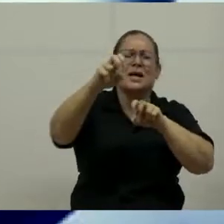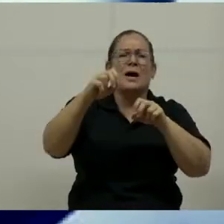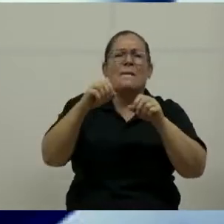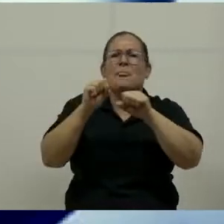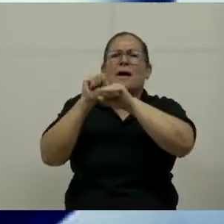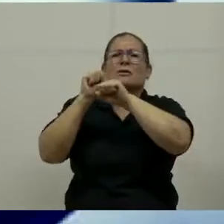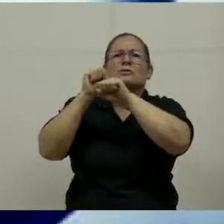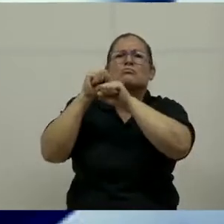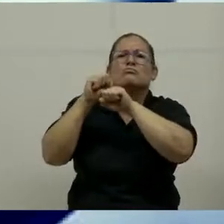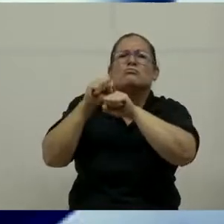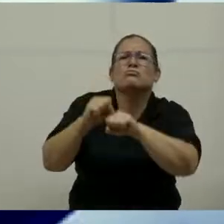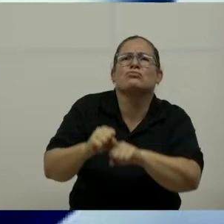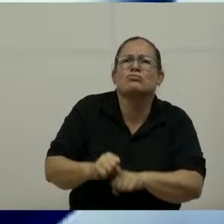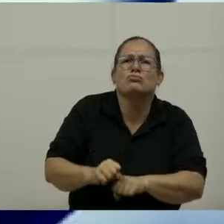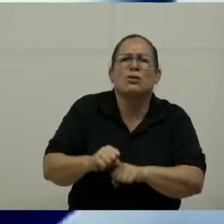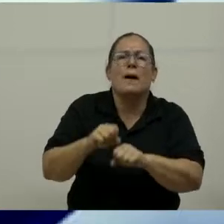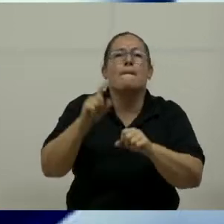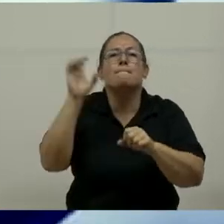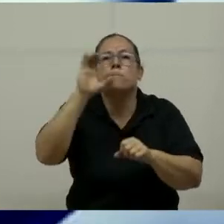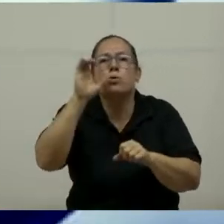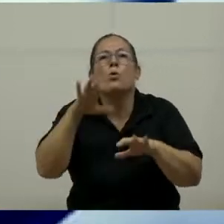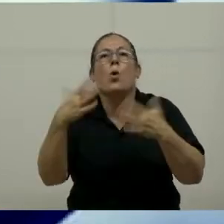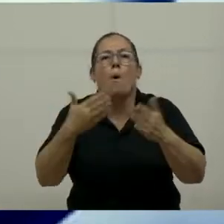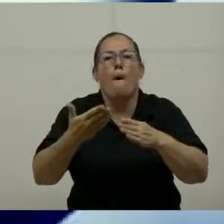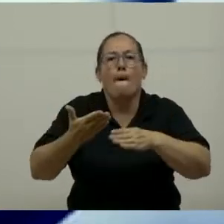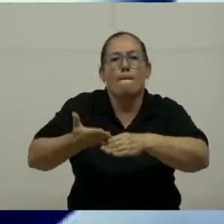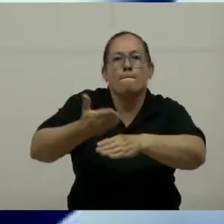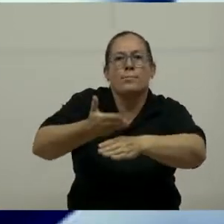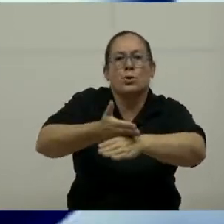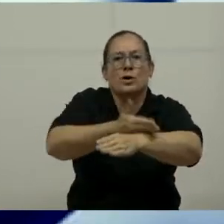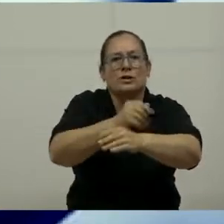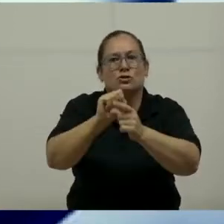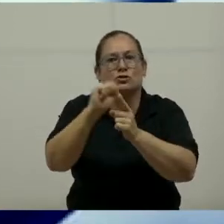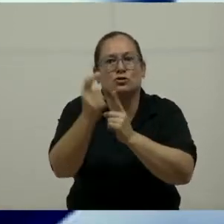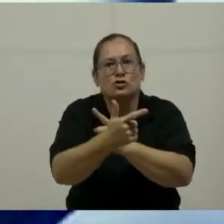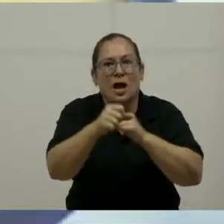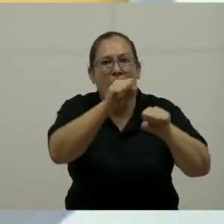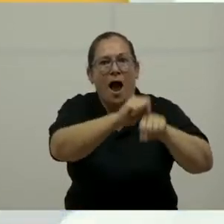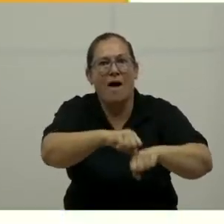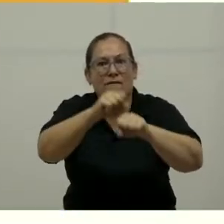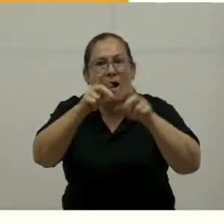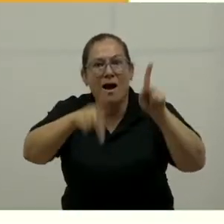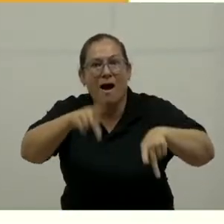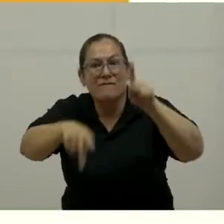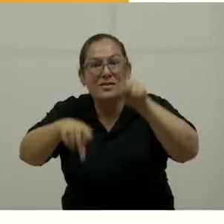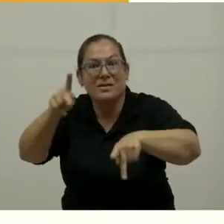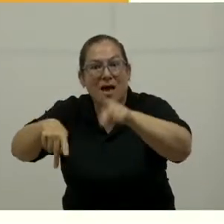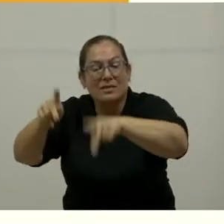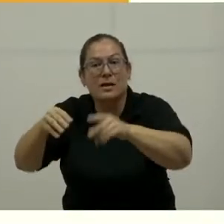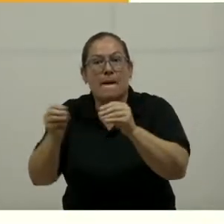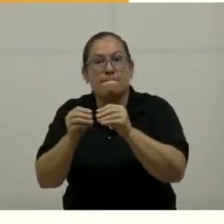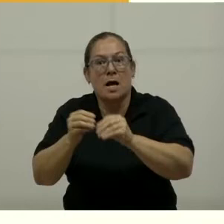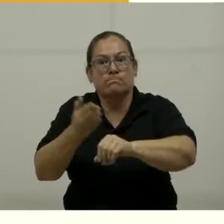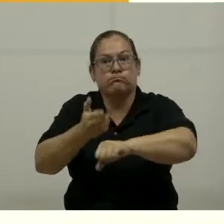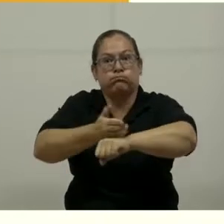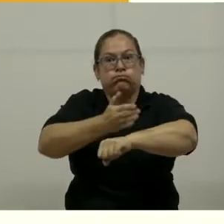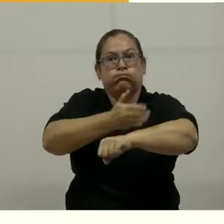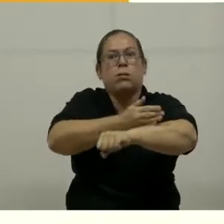a esta que pueda generar el progreso social en los habitantes con acciones que muevan la aguja. ¿Y esto cómo lo vamos a llevar a cabo?